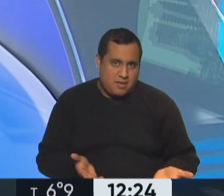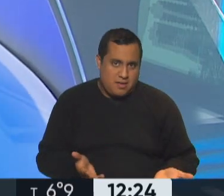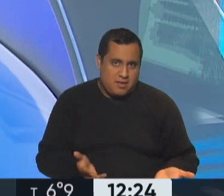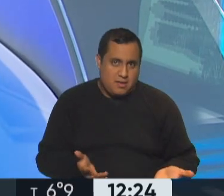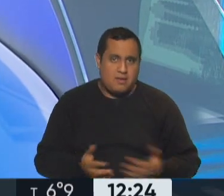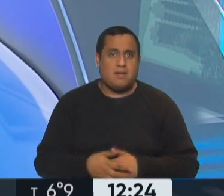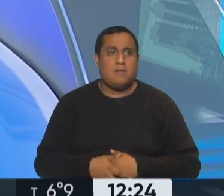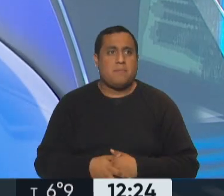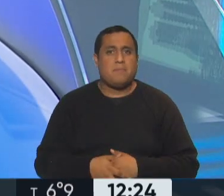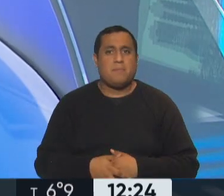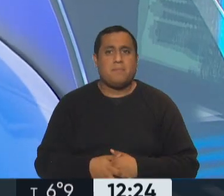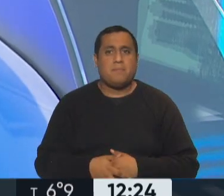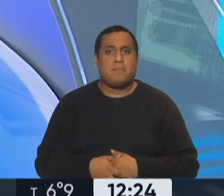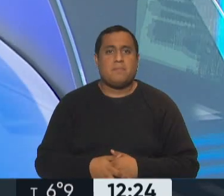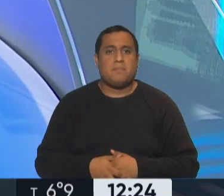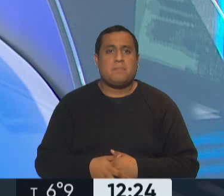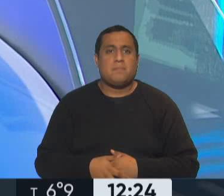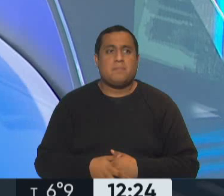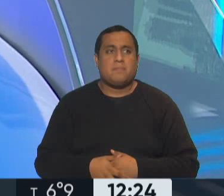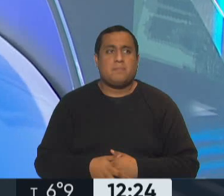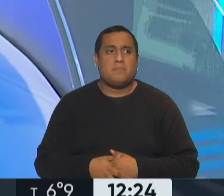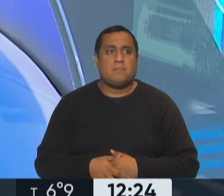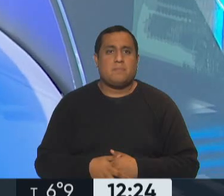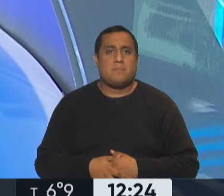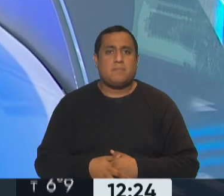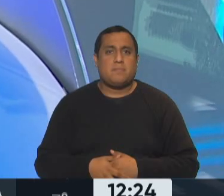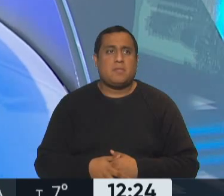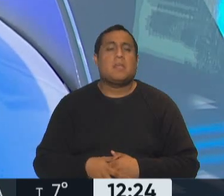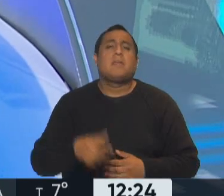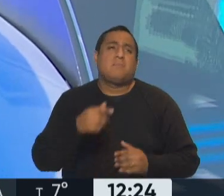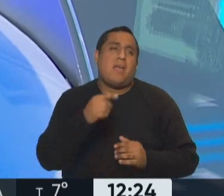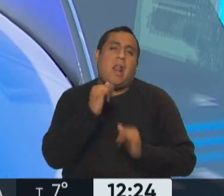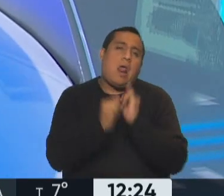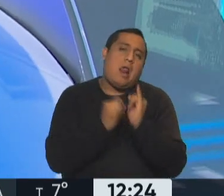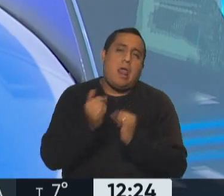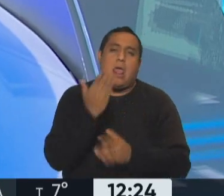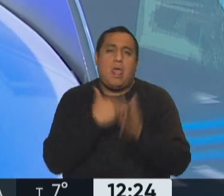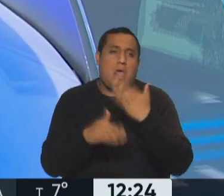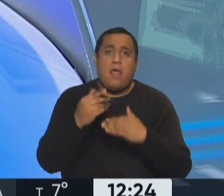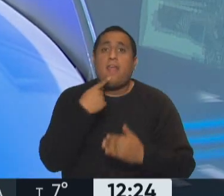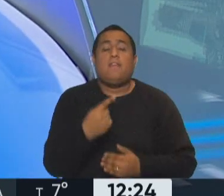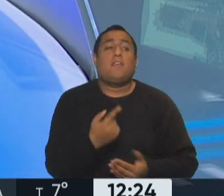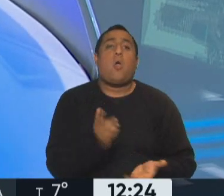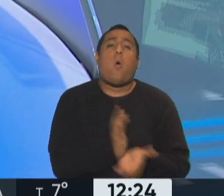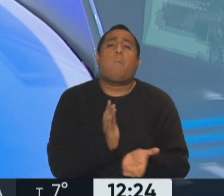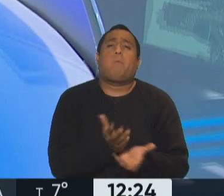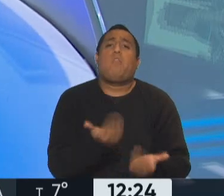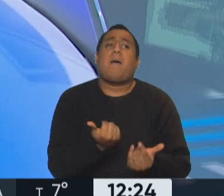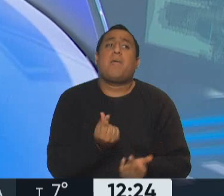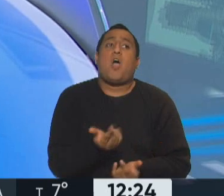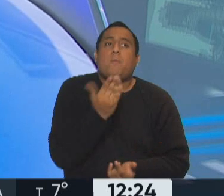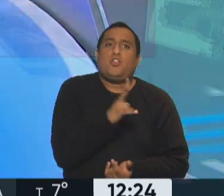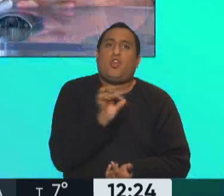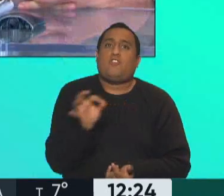una... Brutal, brutal brutal devaluación. vuelta al discurso. Claro, están pidiendo un 200% de aumento en lo que reciben, si dicen que